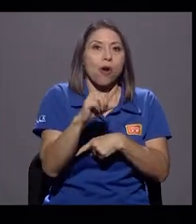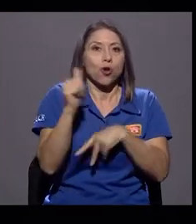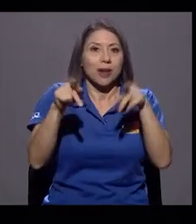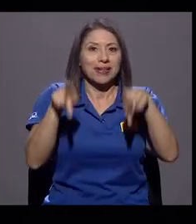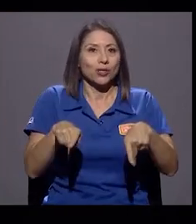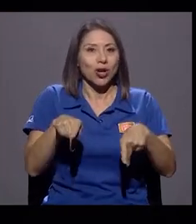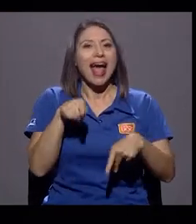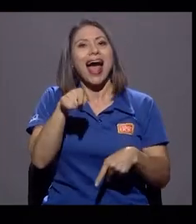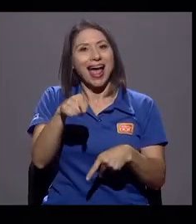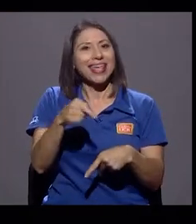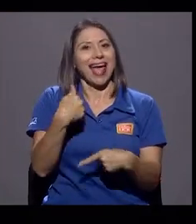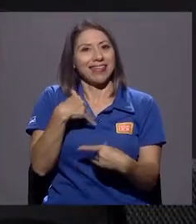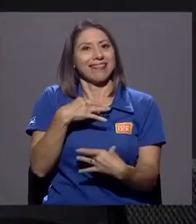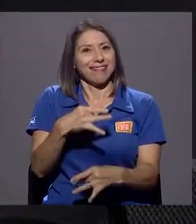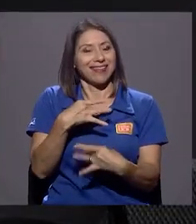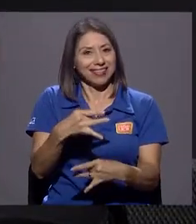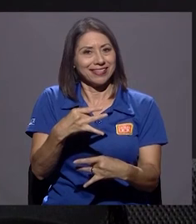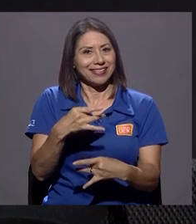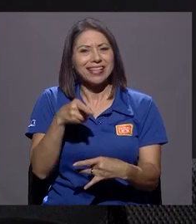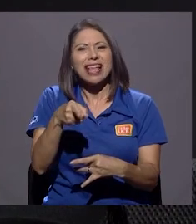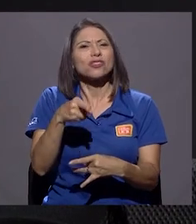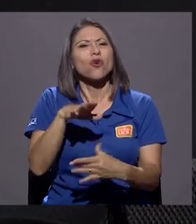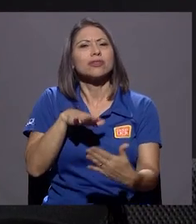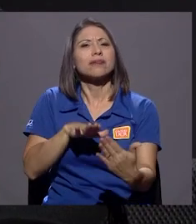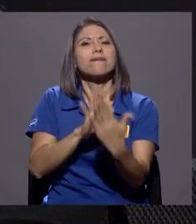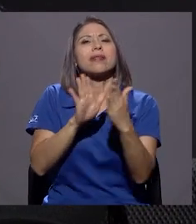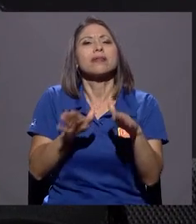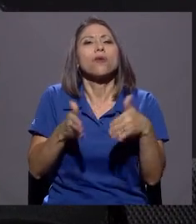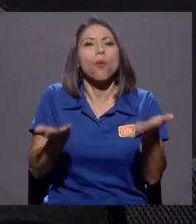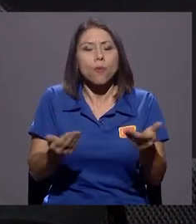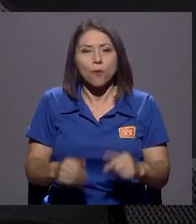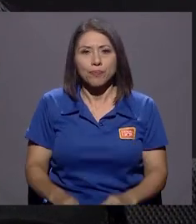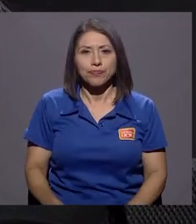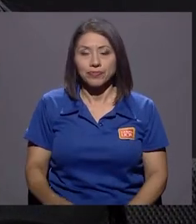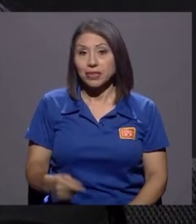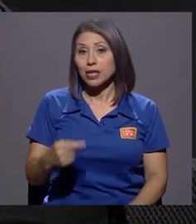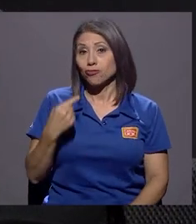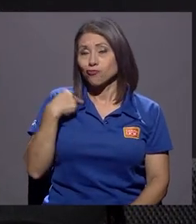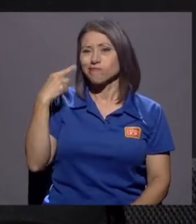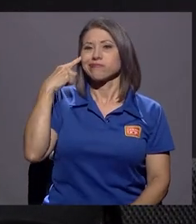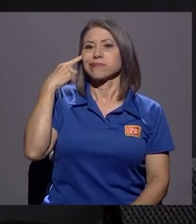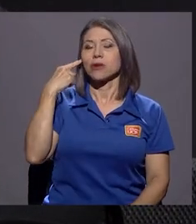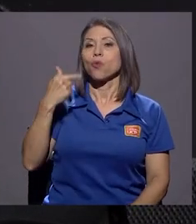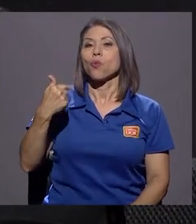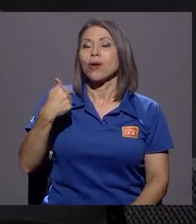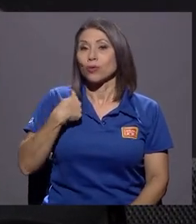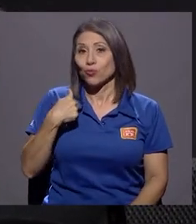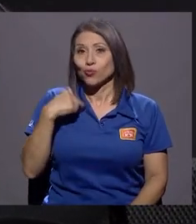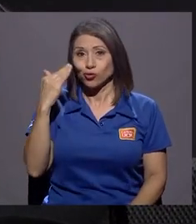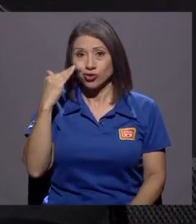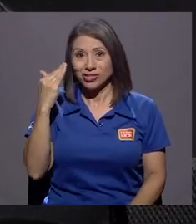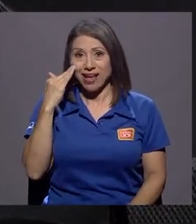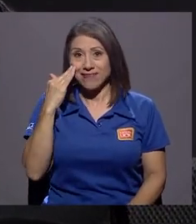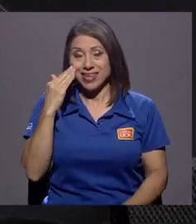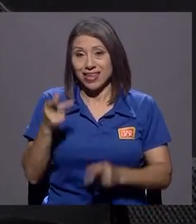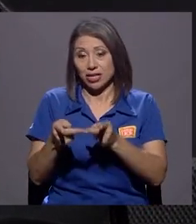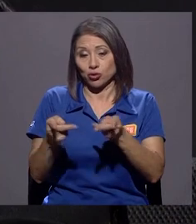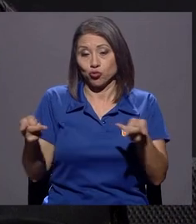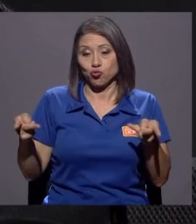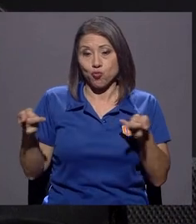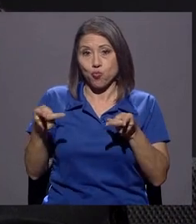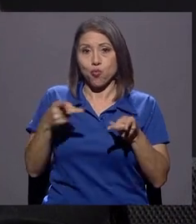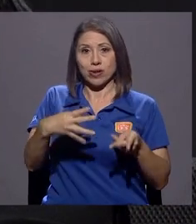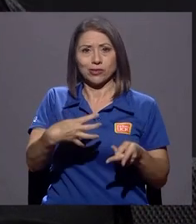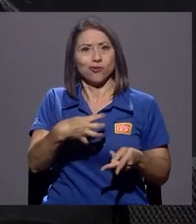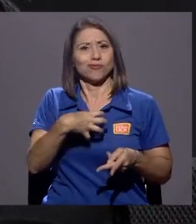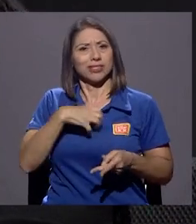¿Cómo se lidia con eso? Yo creo que cuando uno sabe que un puesto se lo ganó, usted puede ver